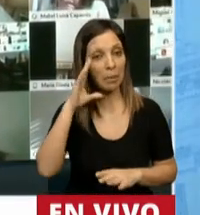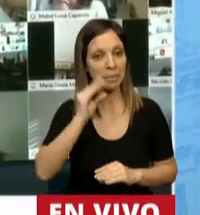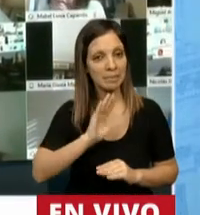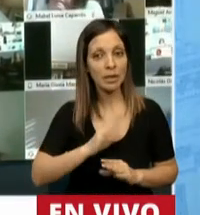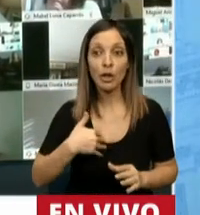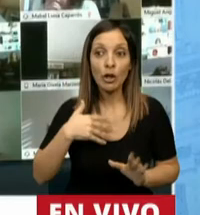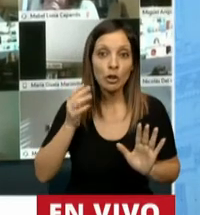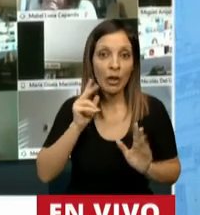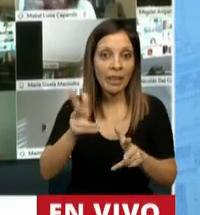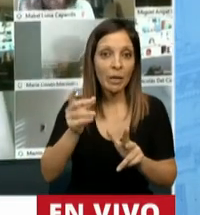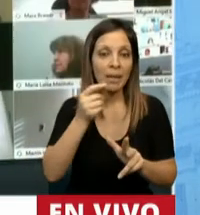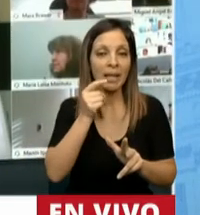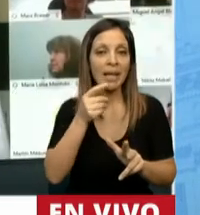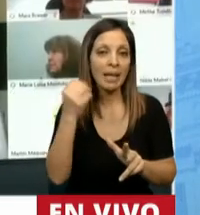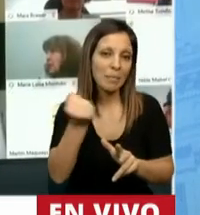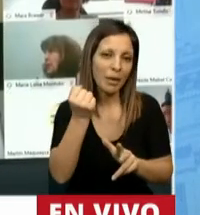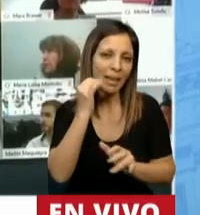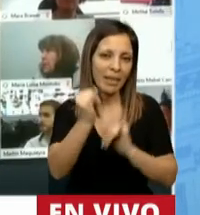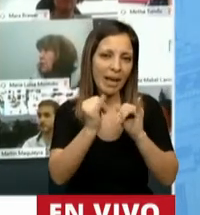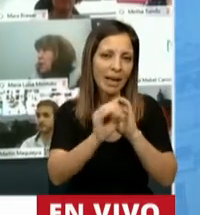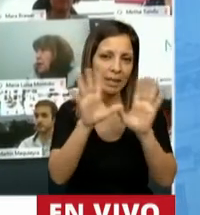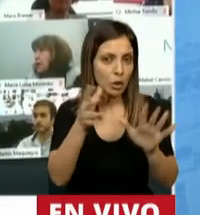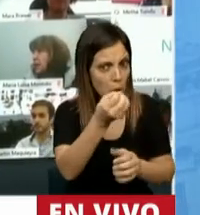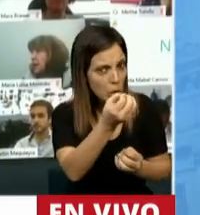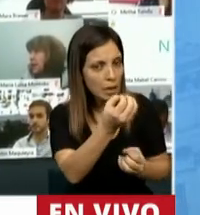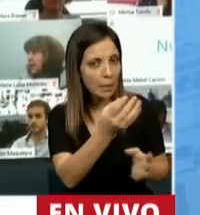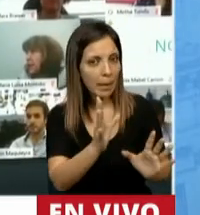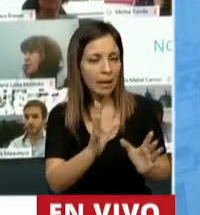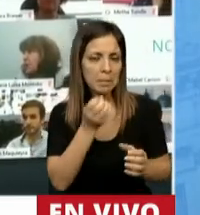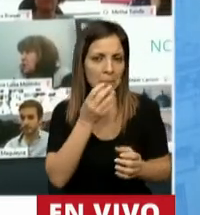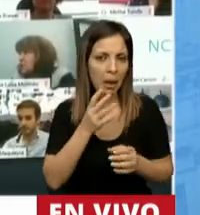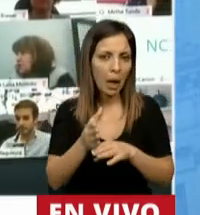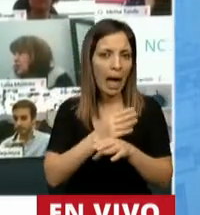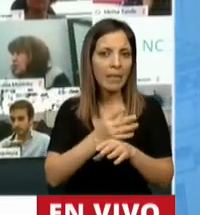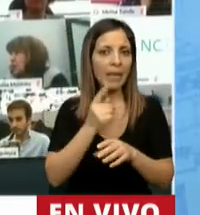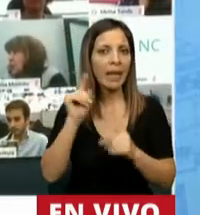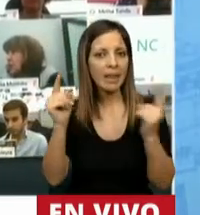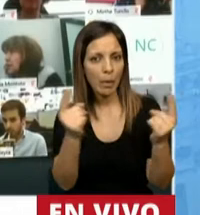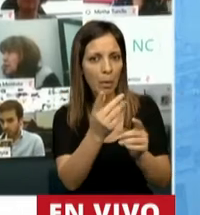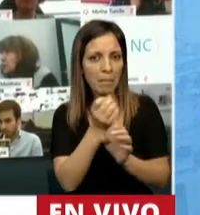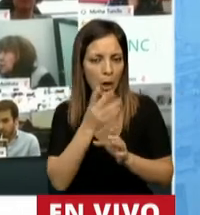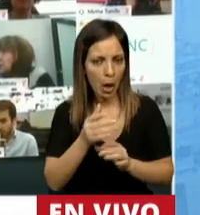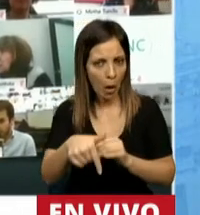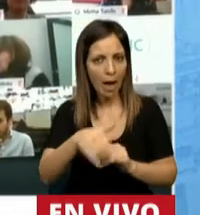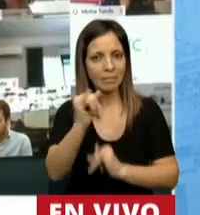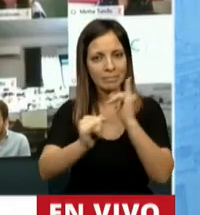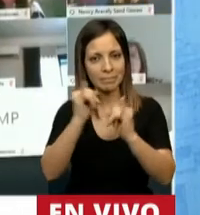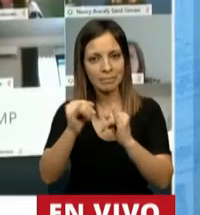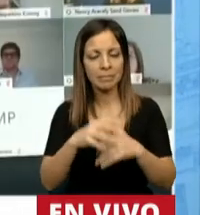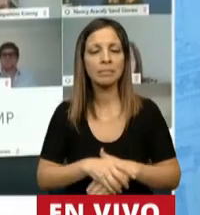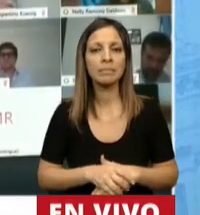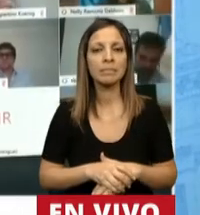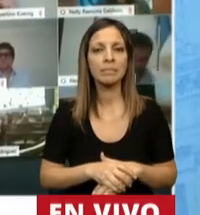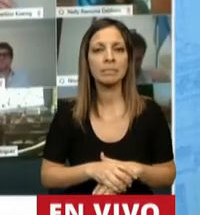Digo yo porque tal vez algunas aclaraciones son útiles antes de las intervenciones individuales. Así que antes de darle la palabra al Diputado